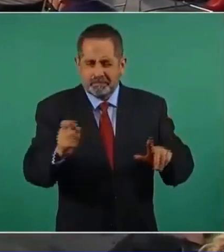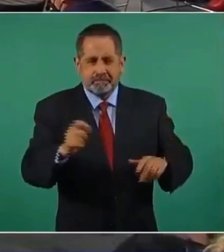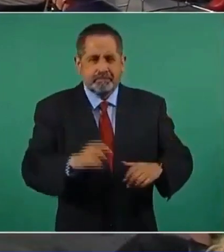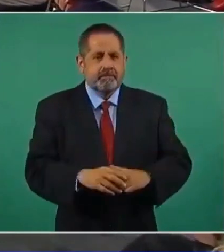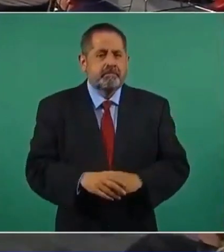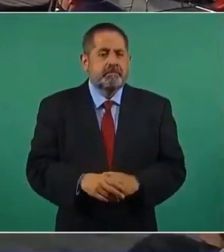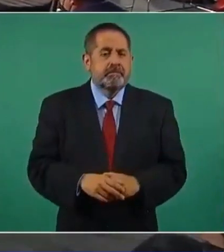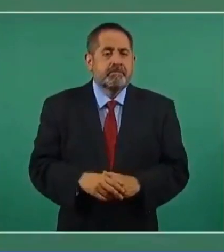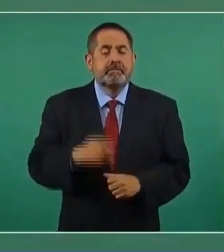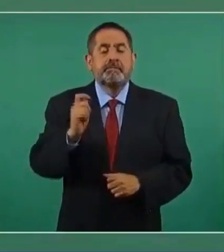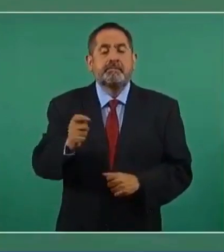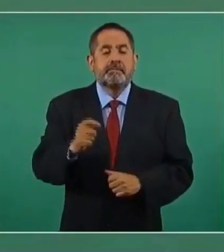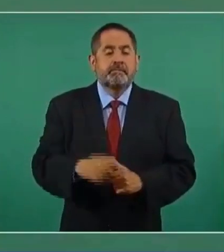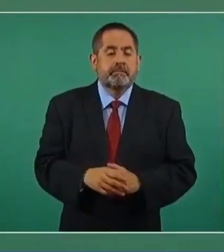que hay...